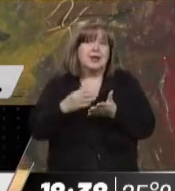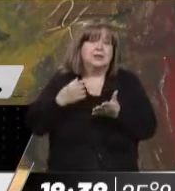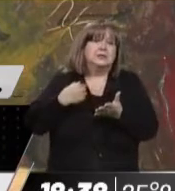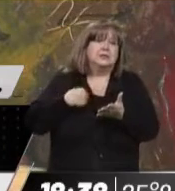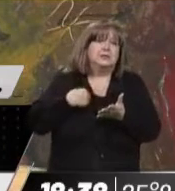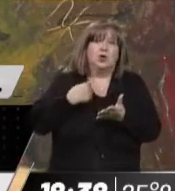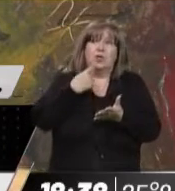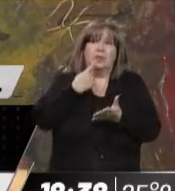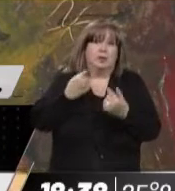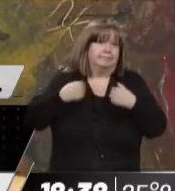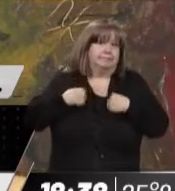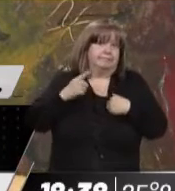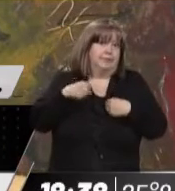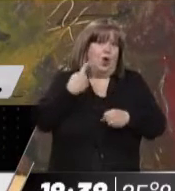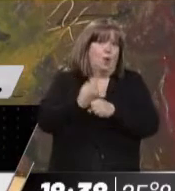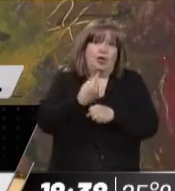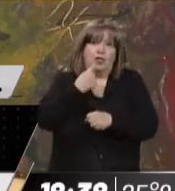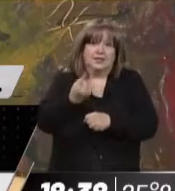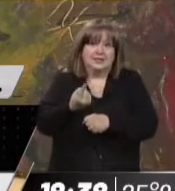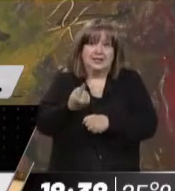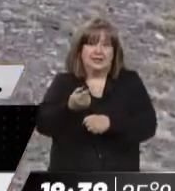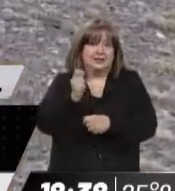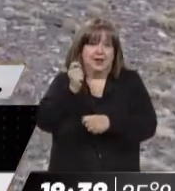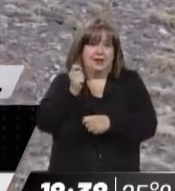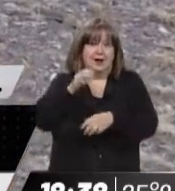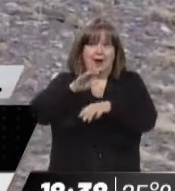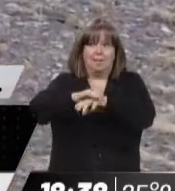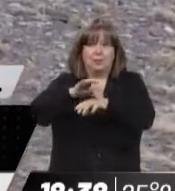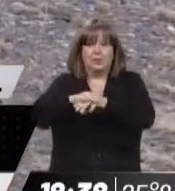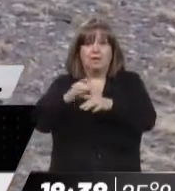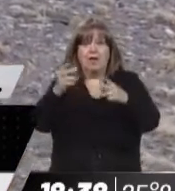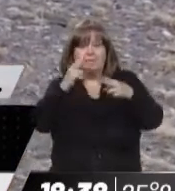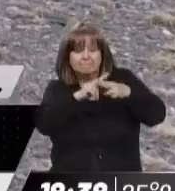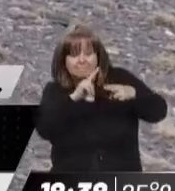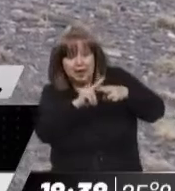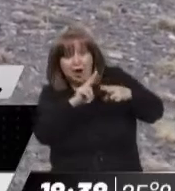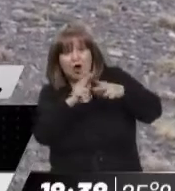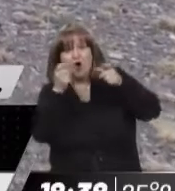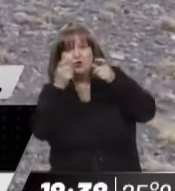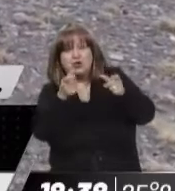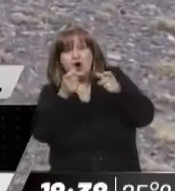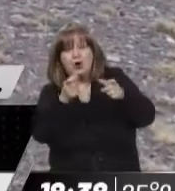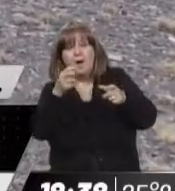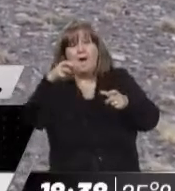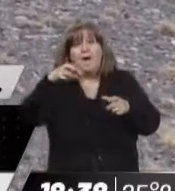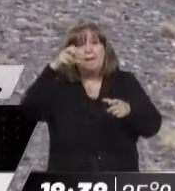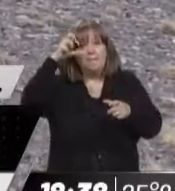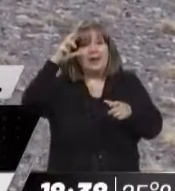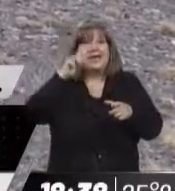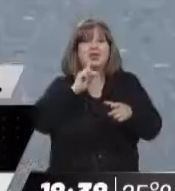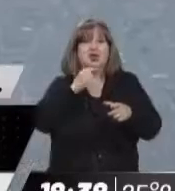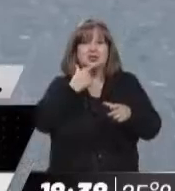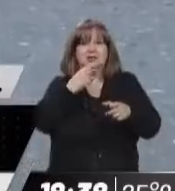concisa la van a dar los peritos que estén atendiendo el caso. No obstante, sí podemos inferir